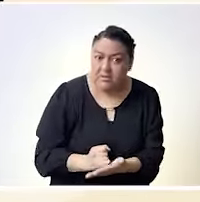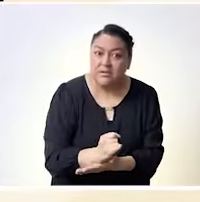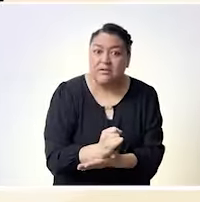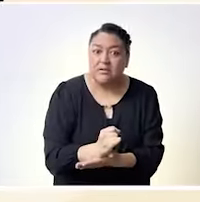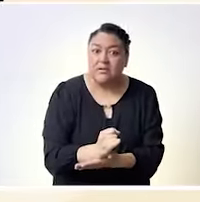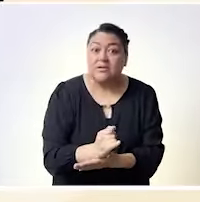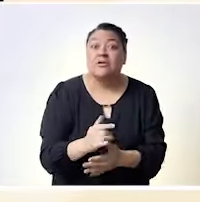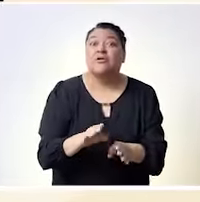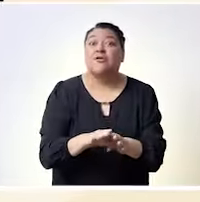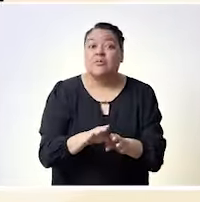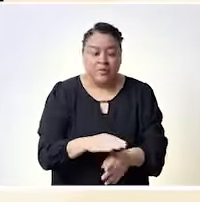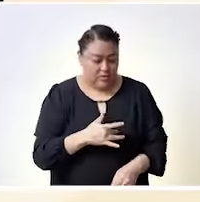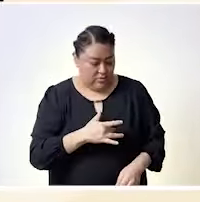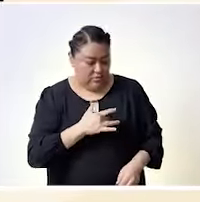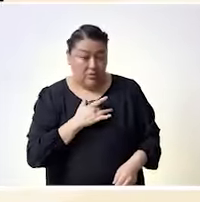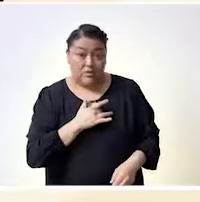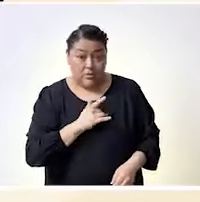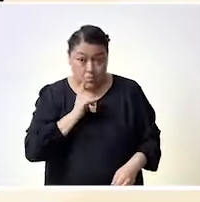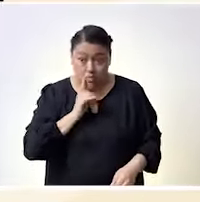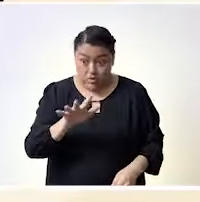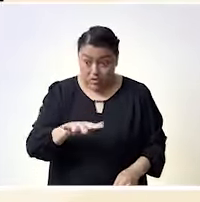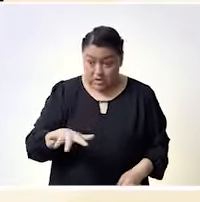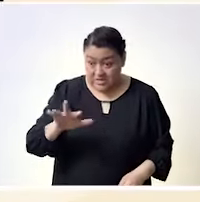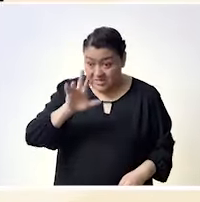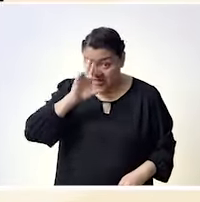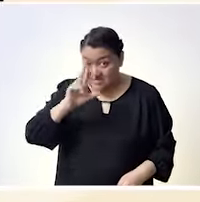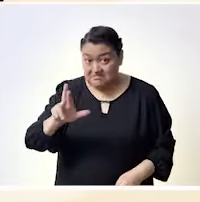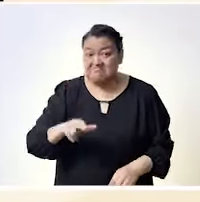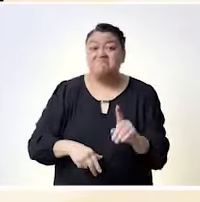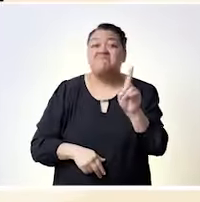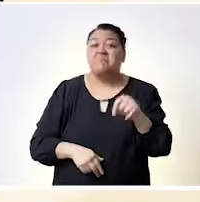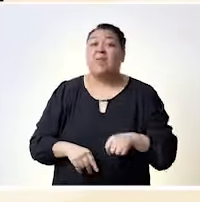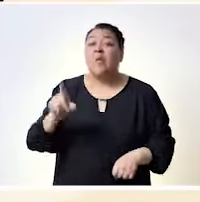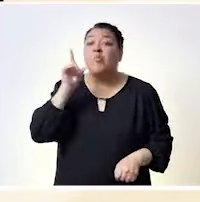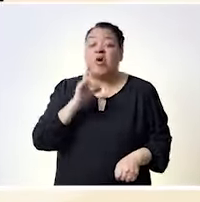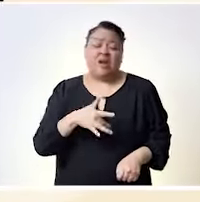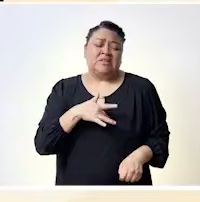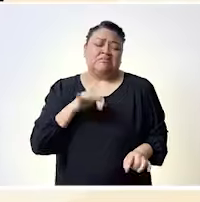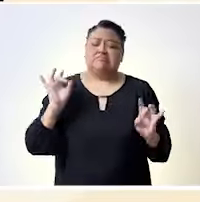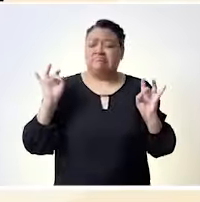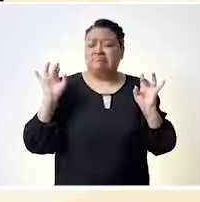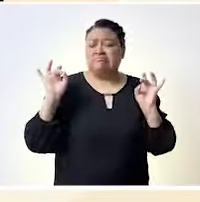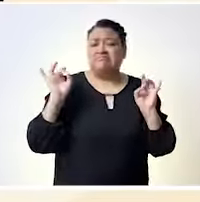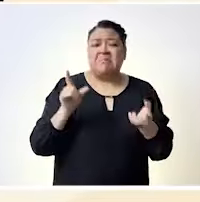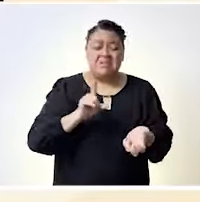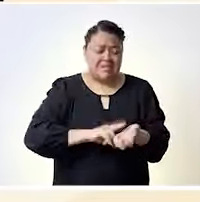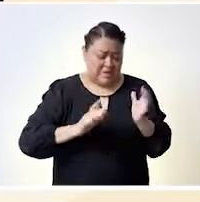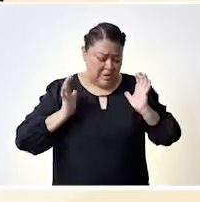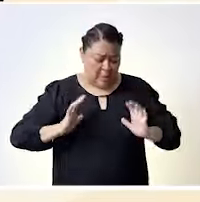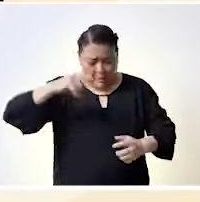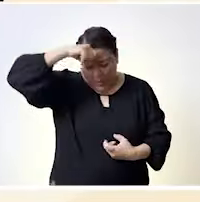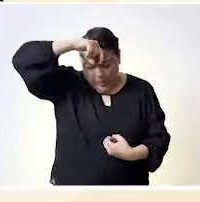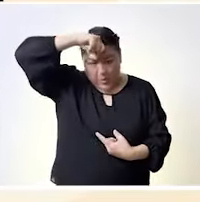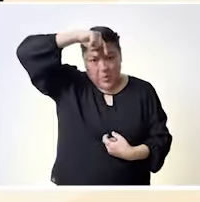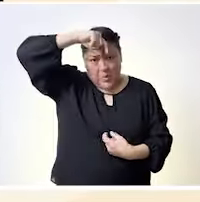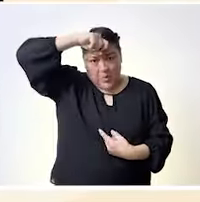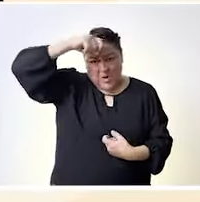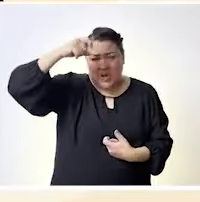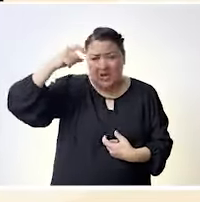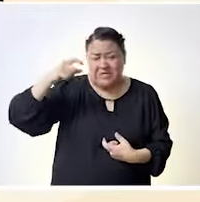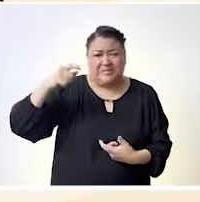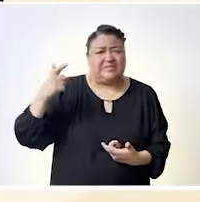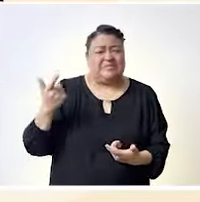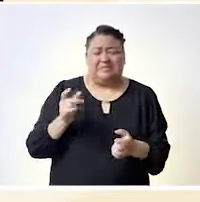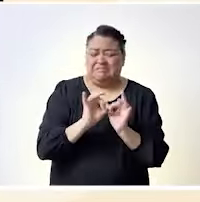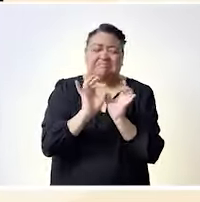sensorial, diferentes tipos de discapacidades que existen. Yo en mi caso tengo una discapacidad motriz, no tengo ningún